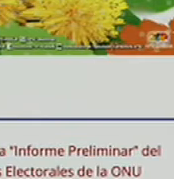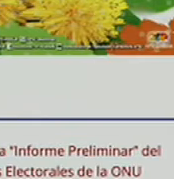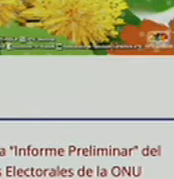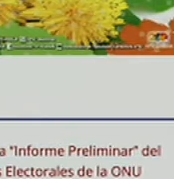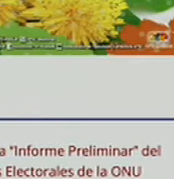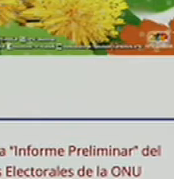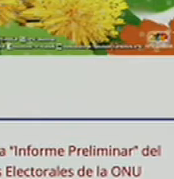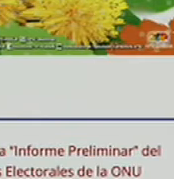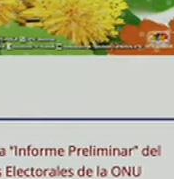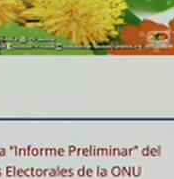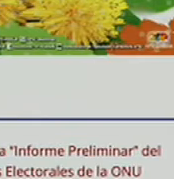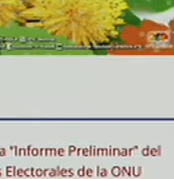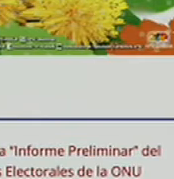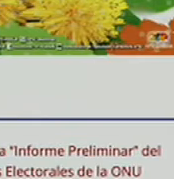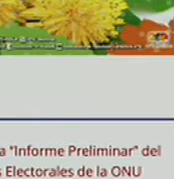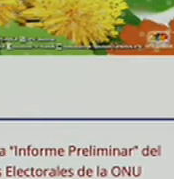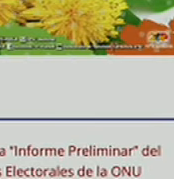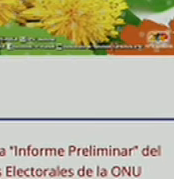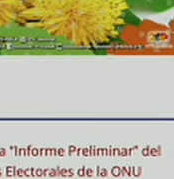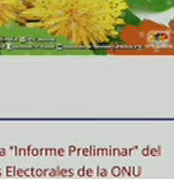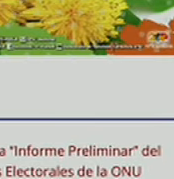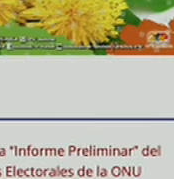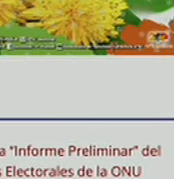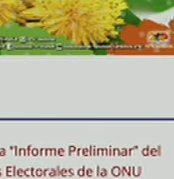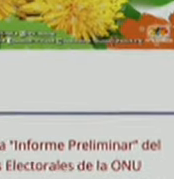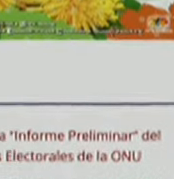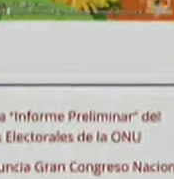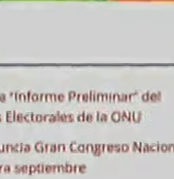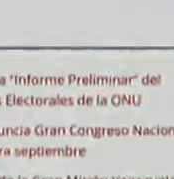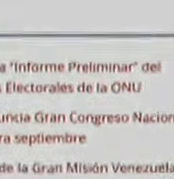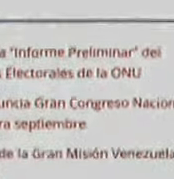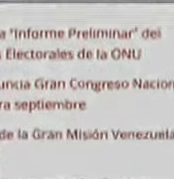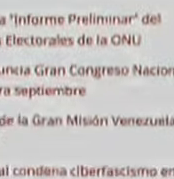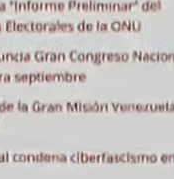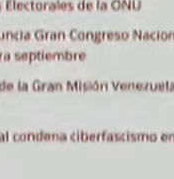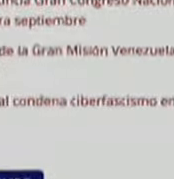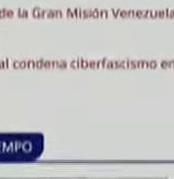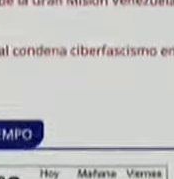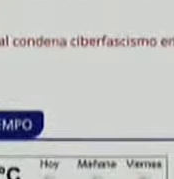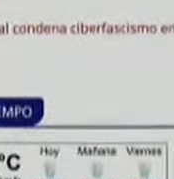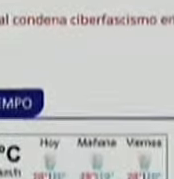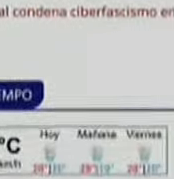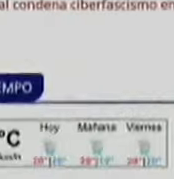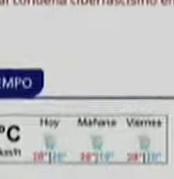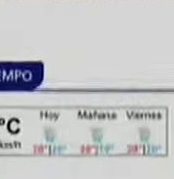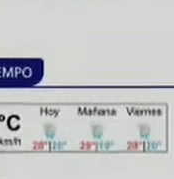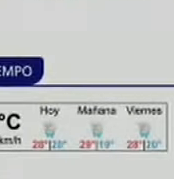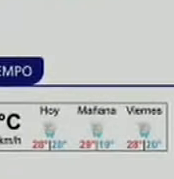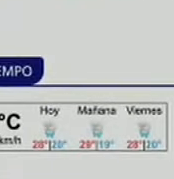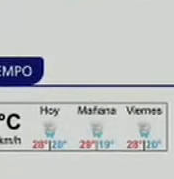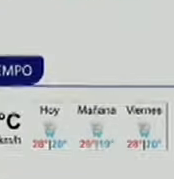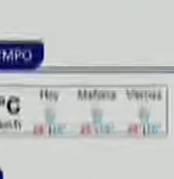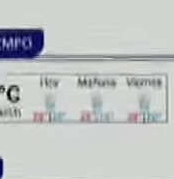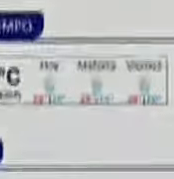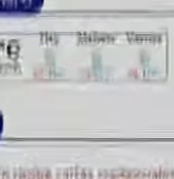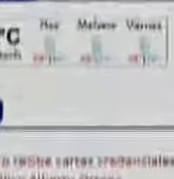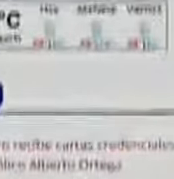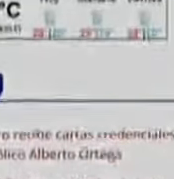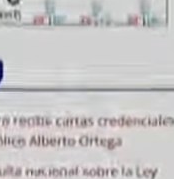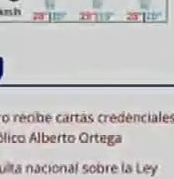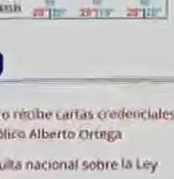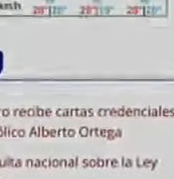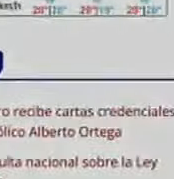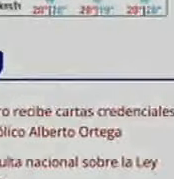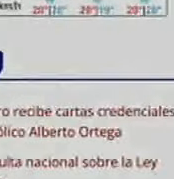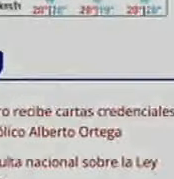realiza consulta nacional sobre ley contra el fascismo. Desde la Asamblea Nacional, el diputado Judado Cabello anunció que el próximo 14 de